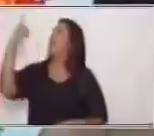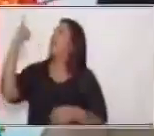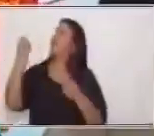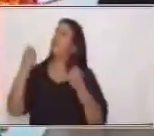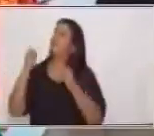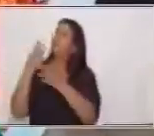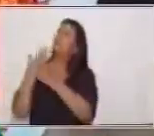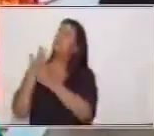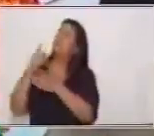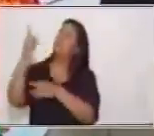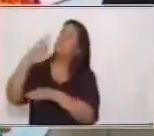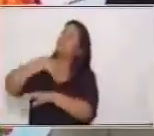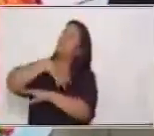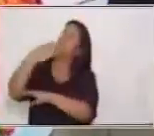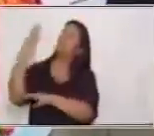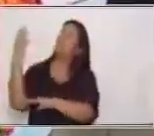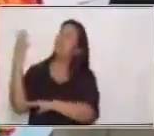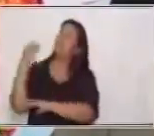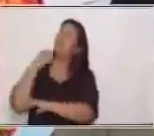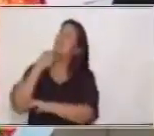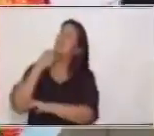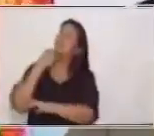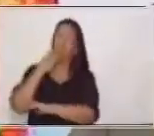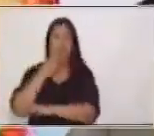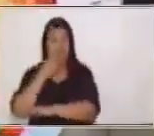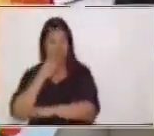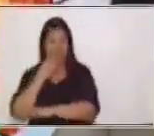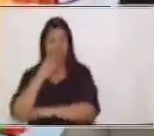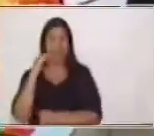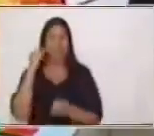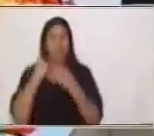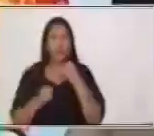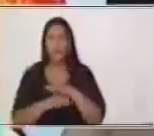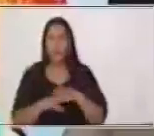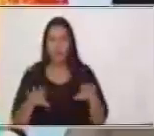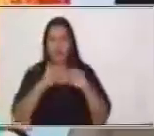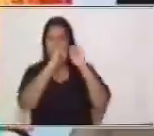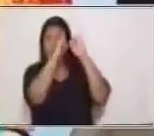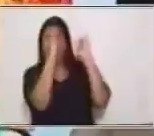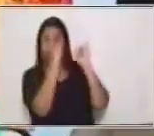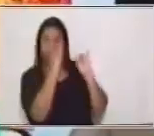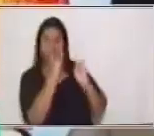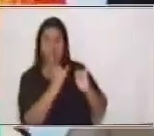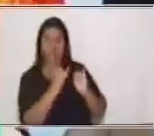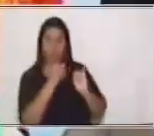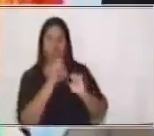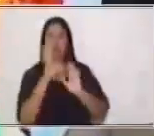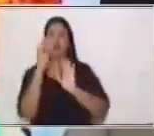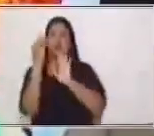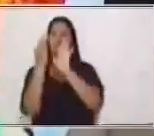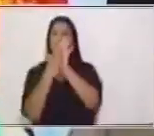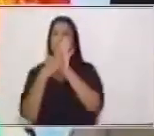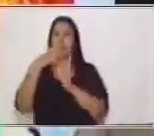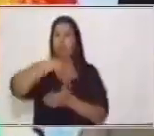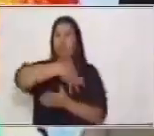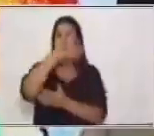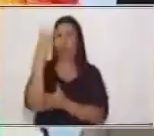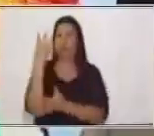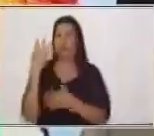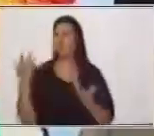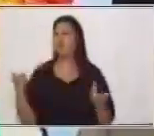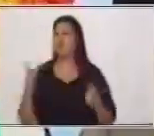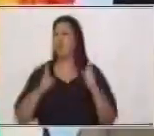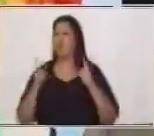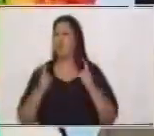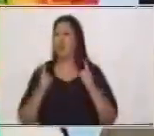último, tenemos aquí una última imagen, bueno, que vamos a colocarla acá, que es un barquito